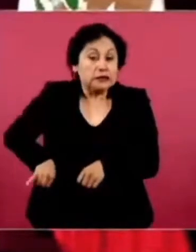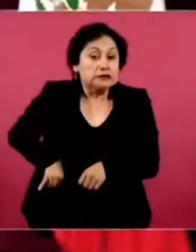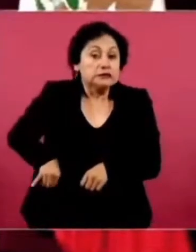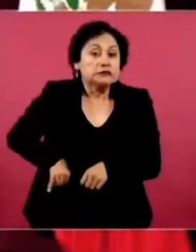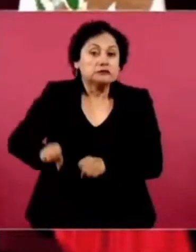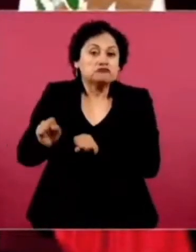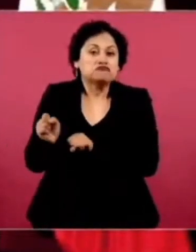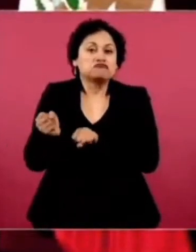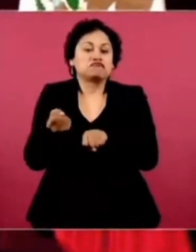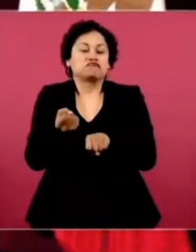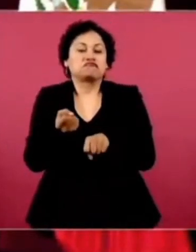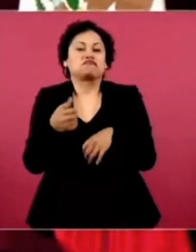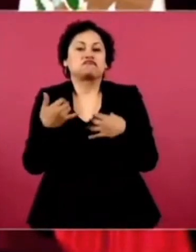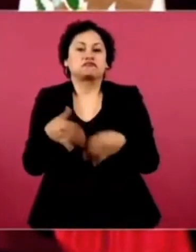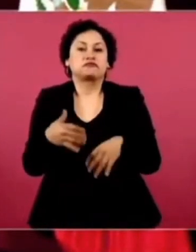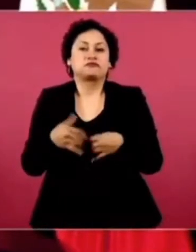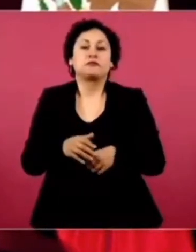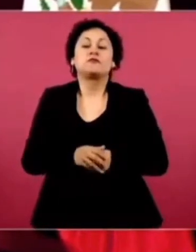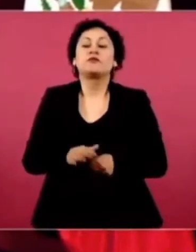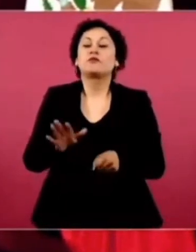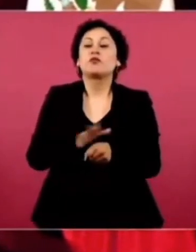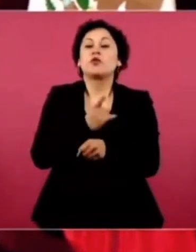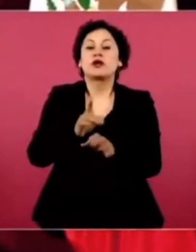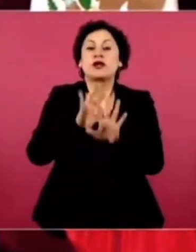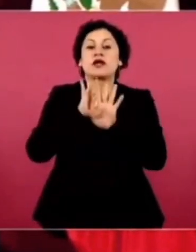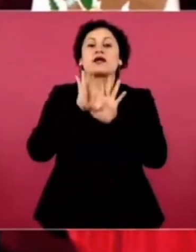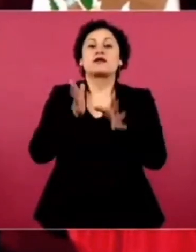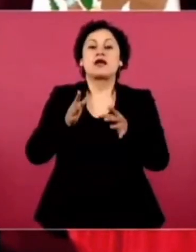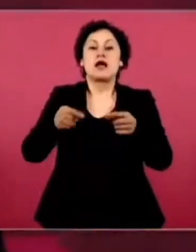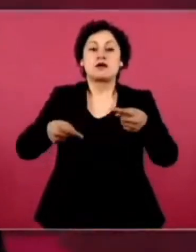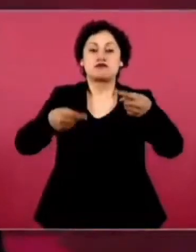ya son las eliminatorias,